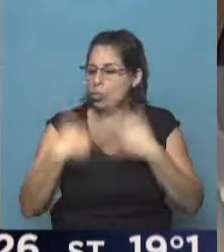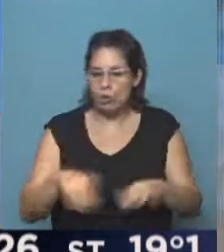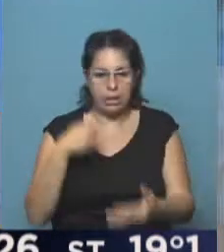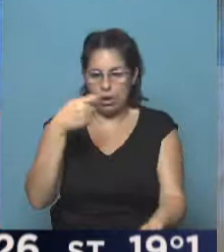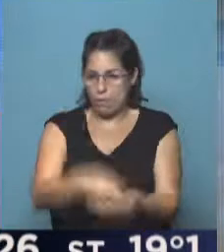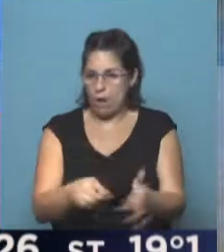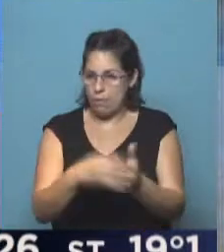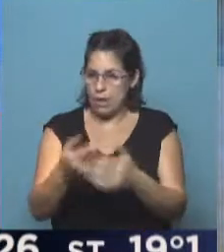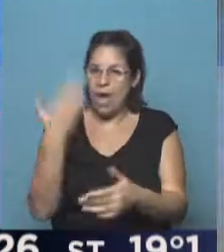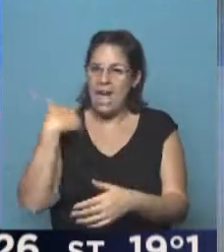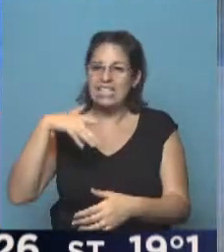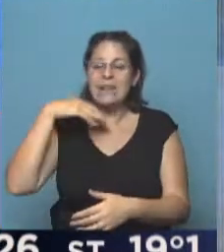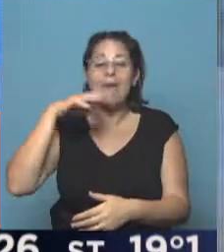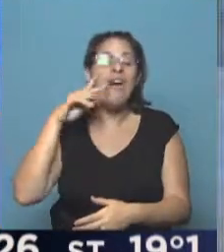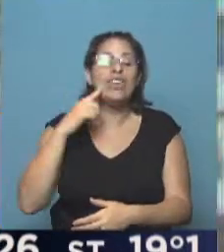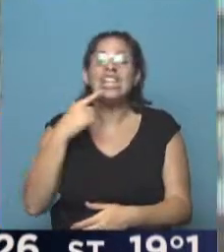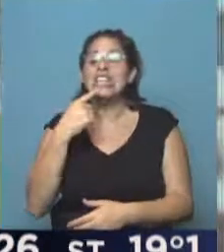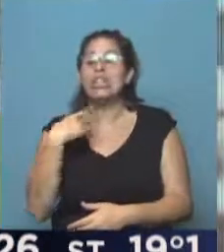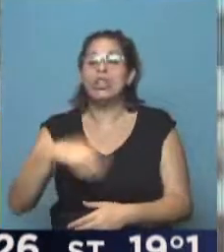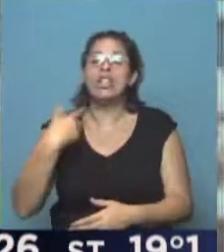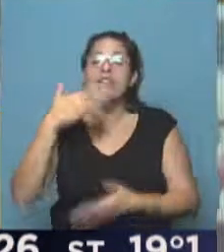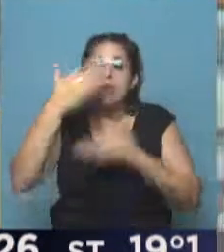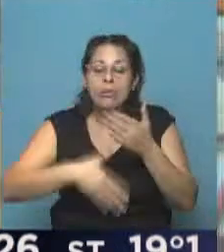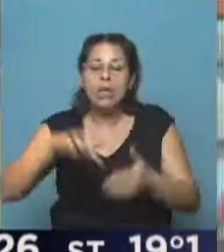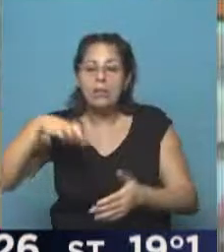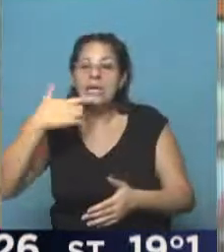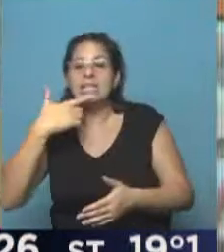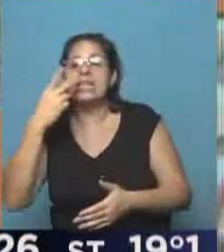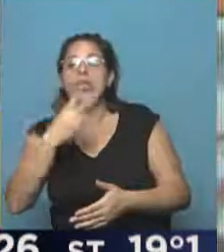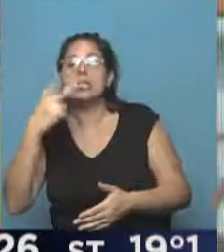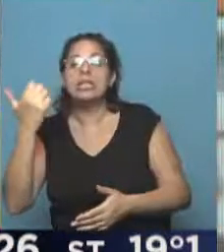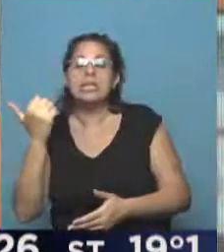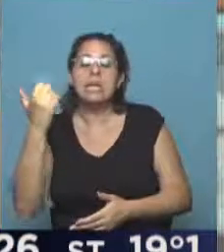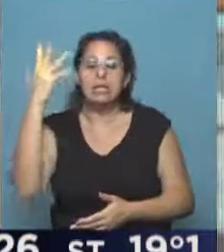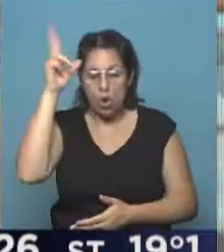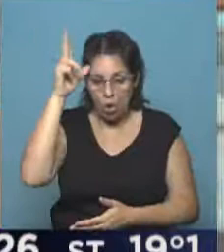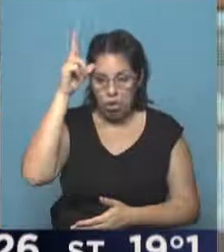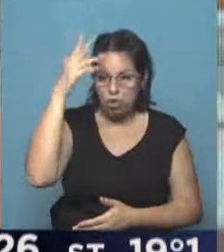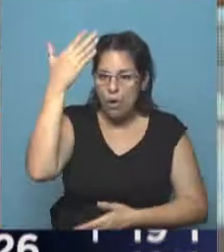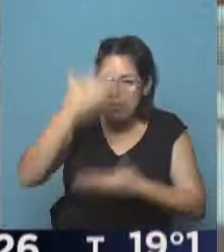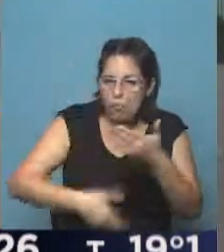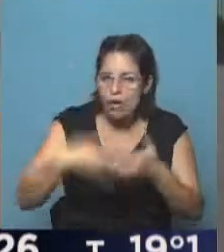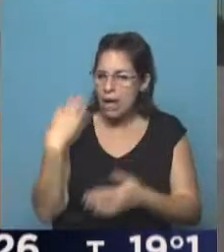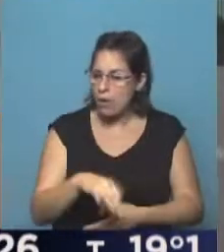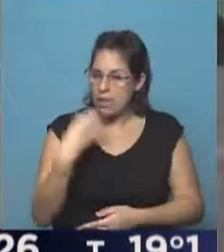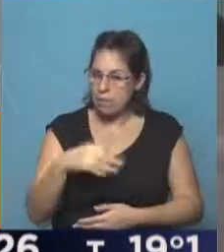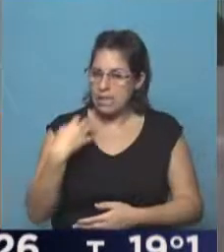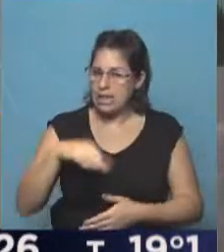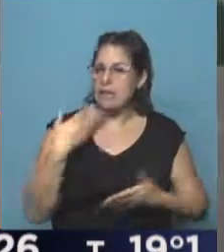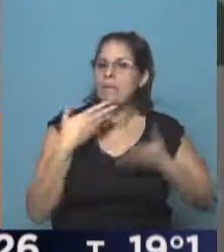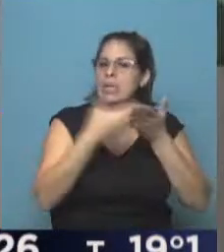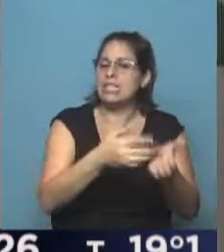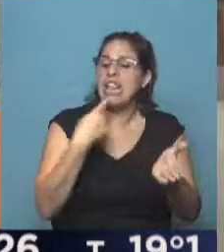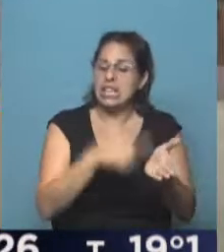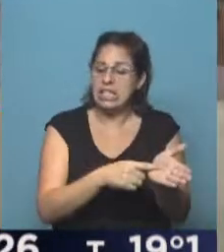pero como bien decía Mavi, hay que presentar el formulario PS268, que es un formulario específico, donde se